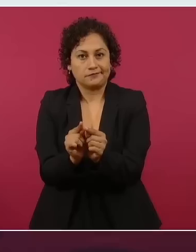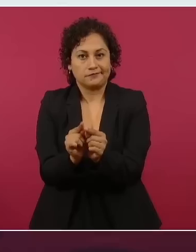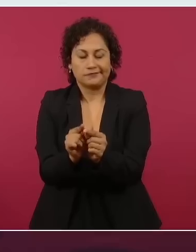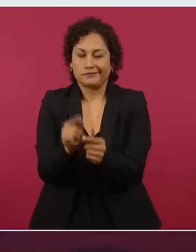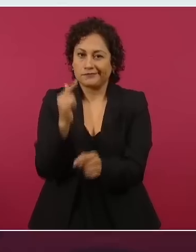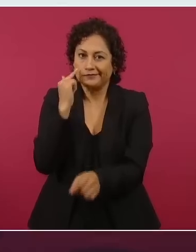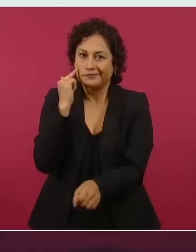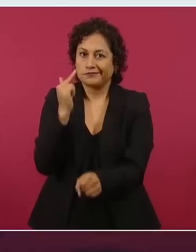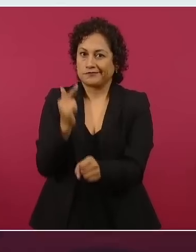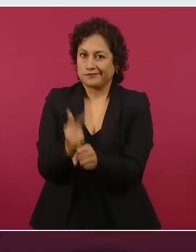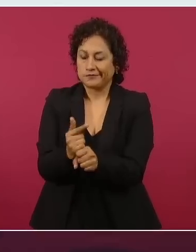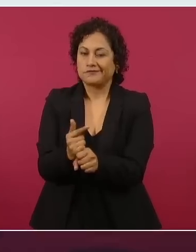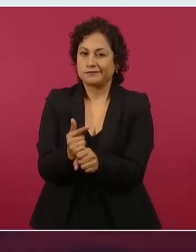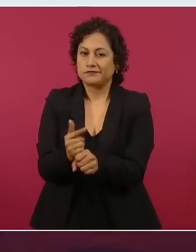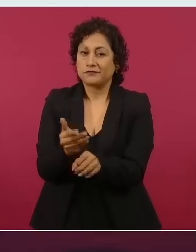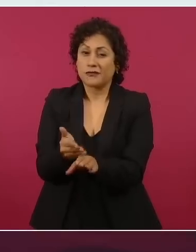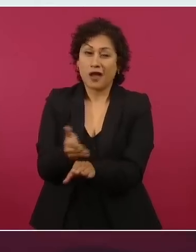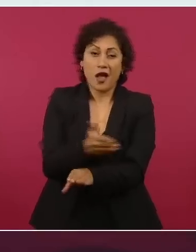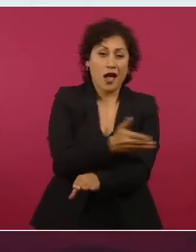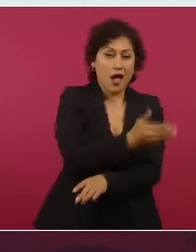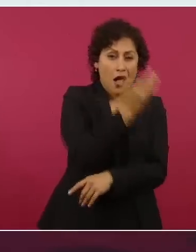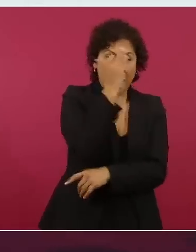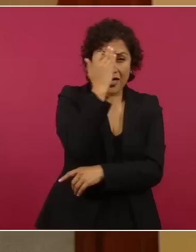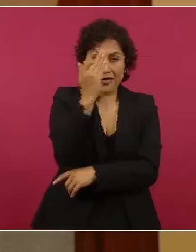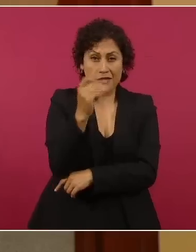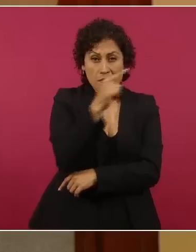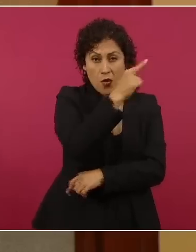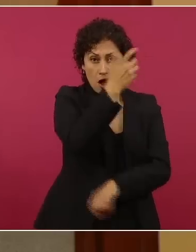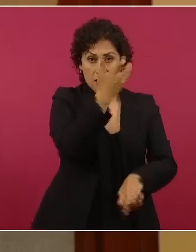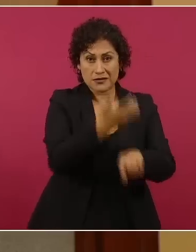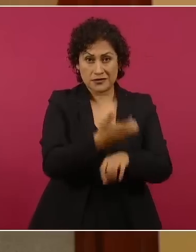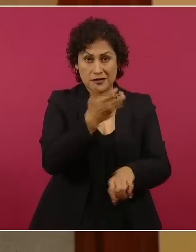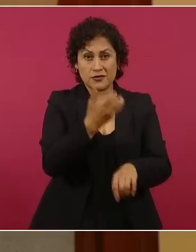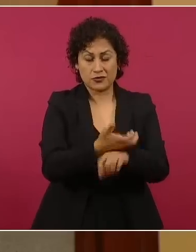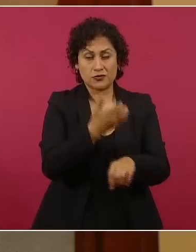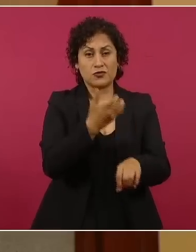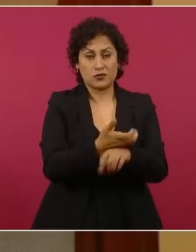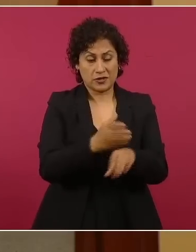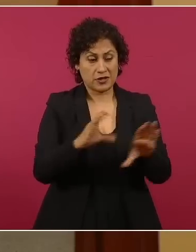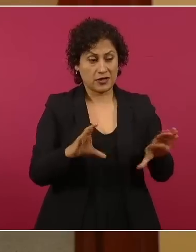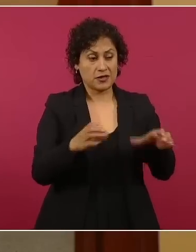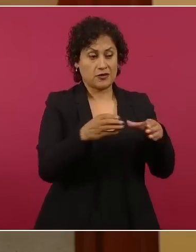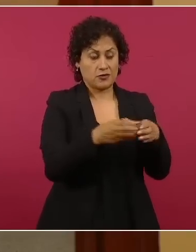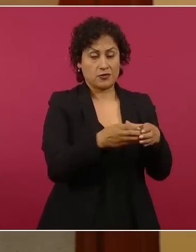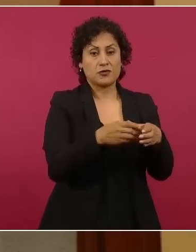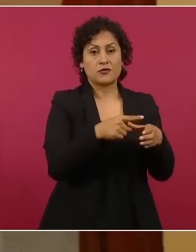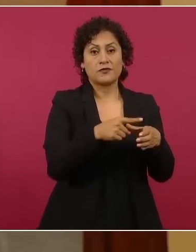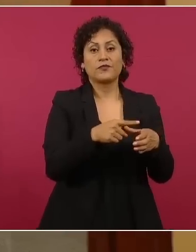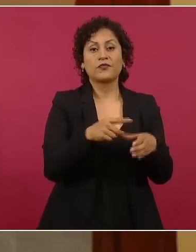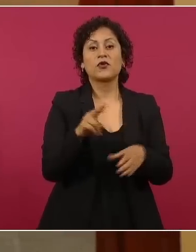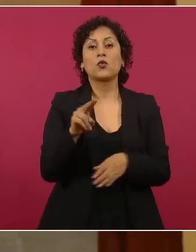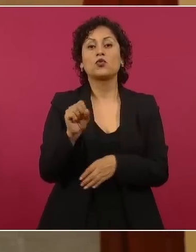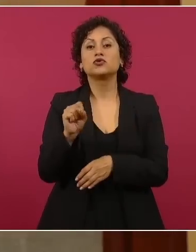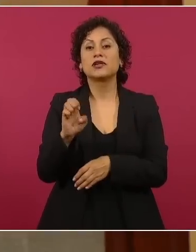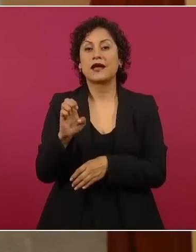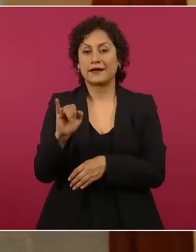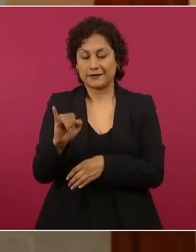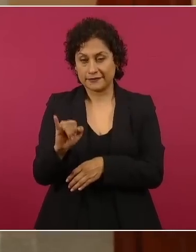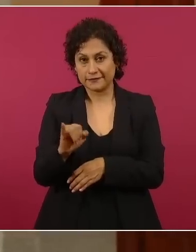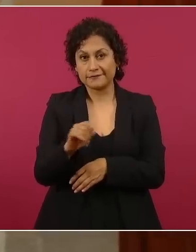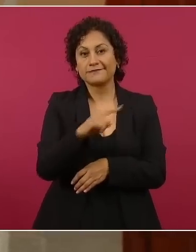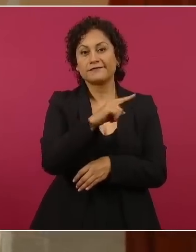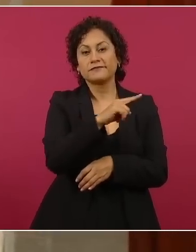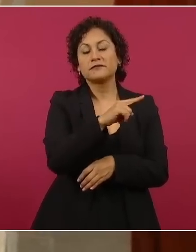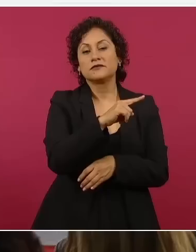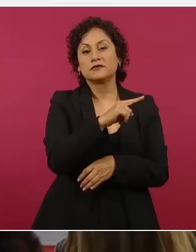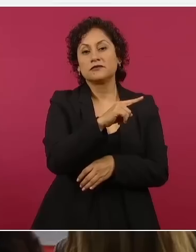Estados Unidos, en particular la Agencia de los Estados Unidos para el Desarrollo Internacional, USAID, se ha dedicado